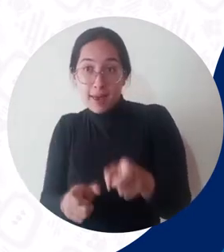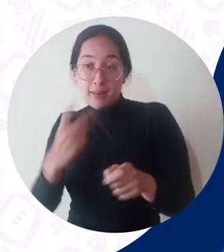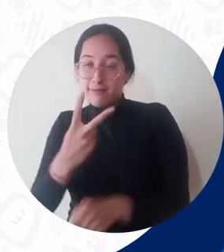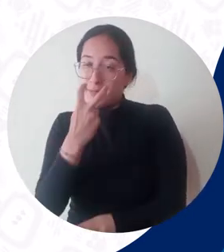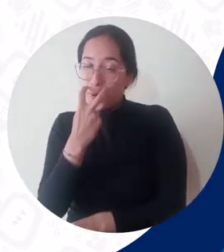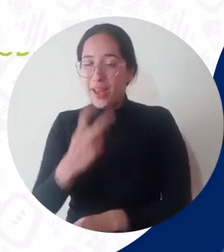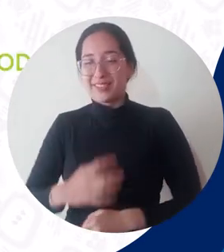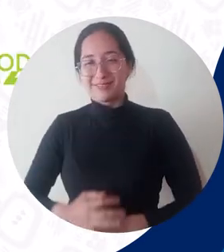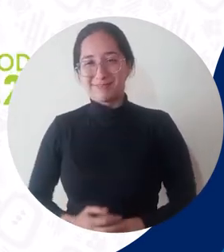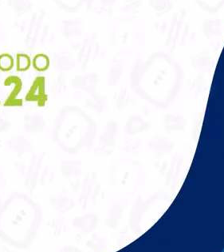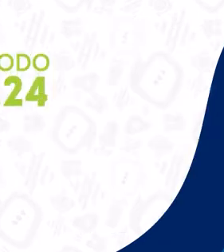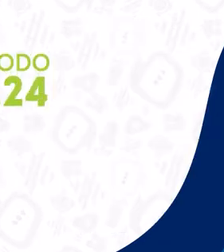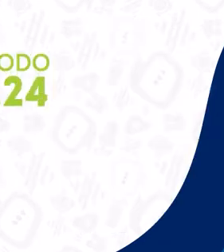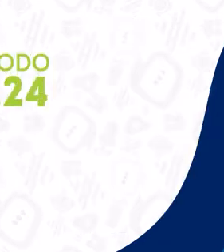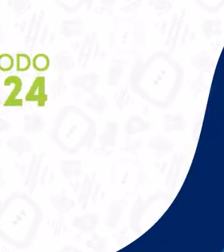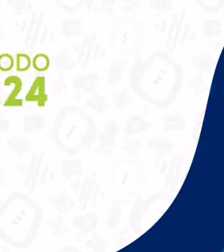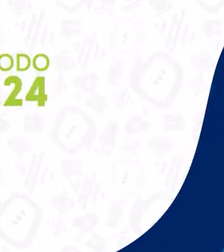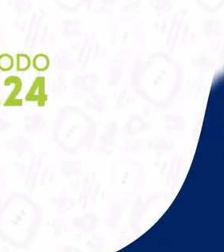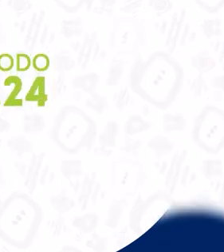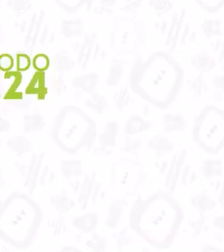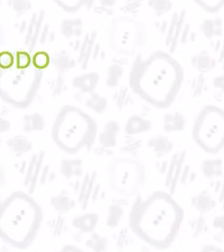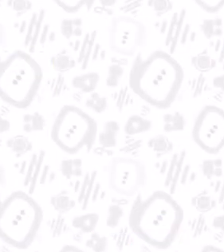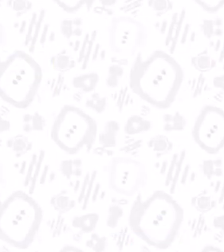Aún más influyente e innovadora.